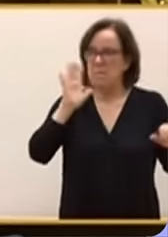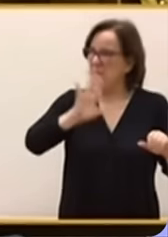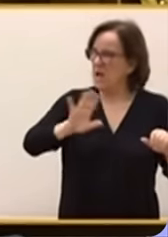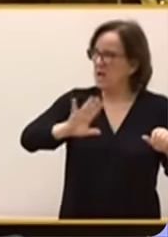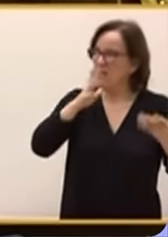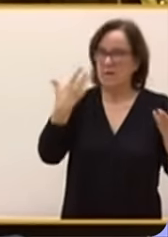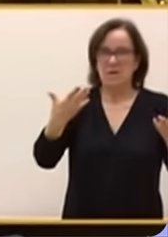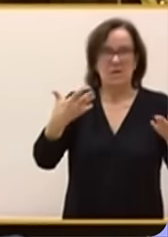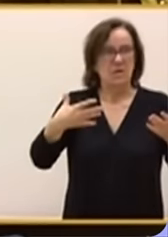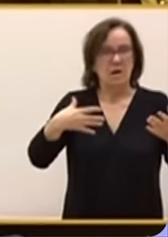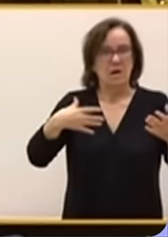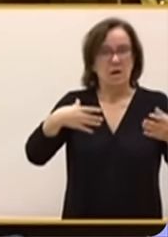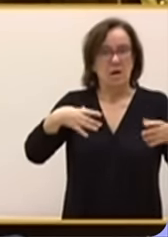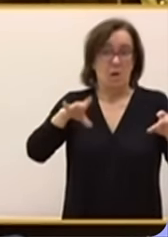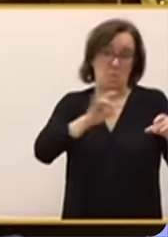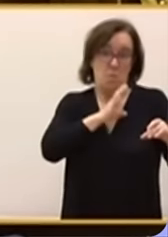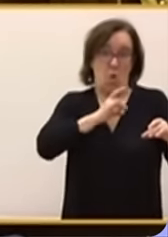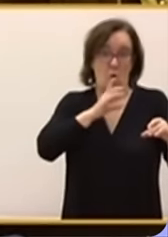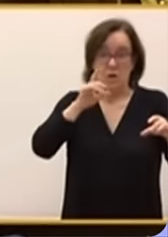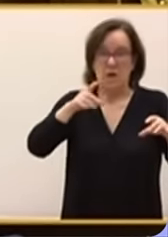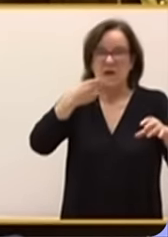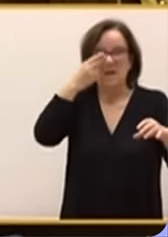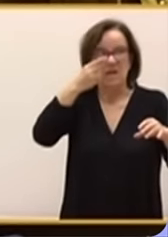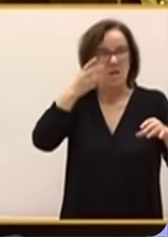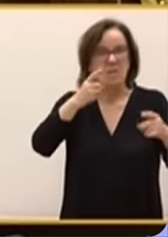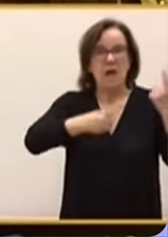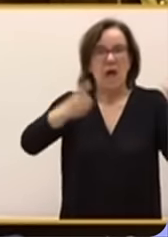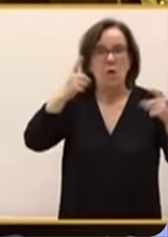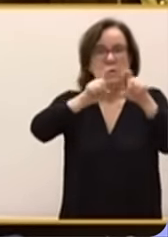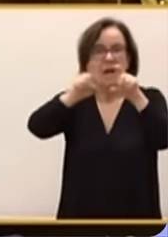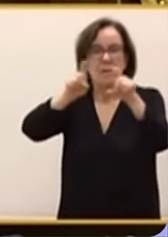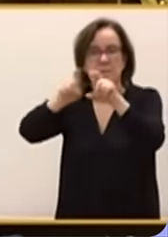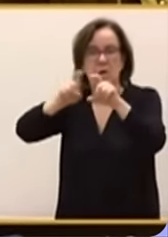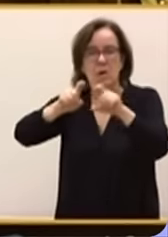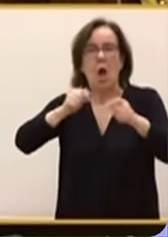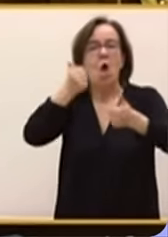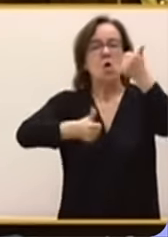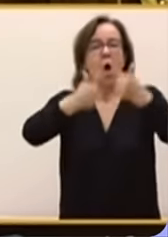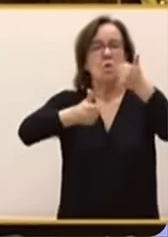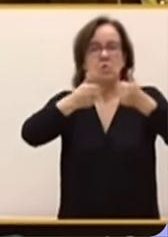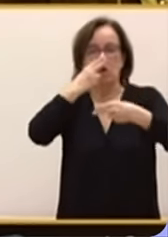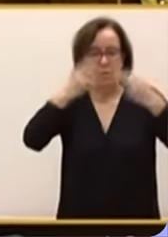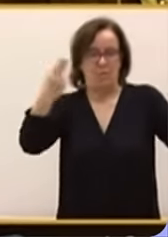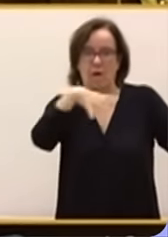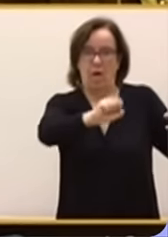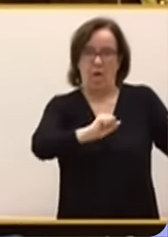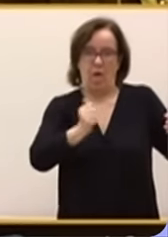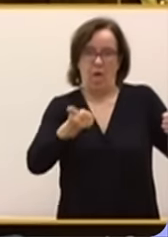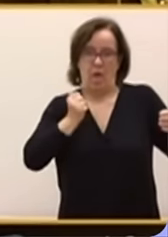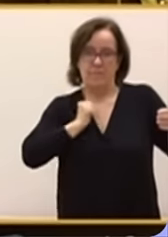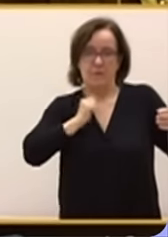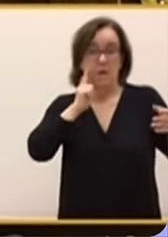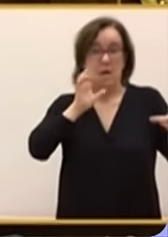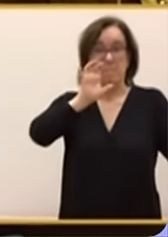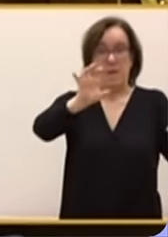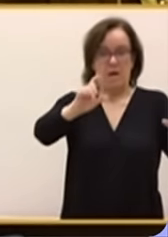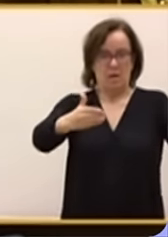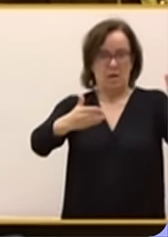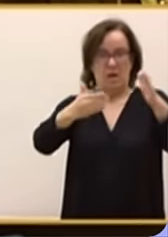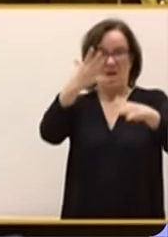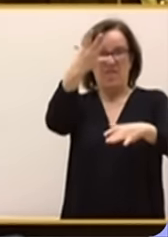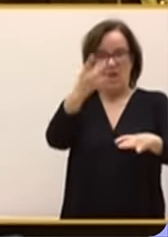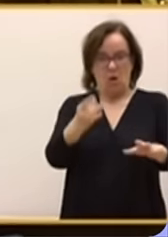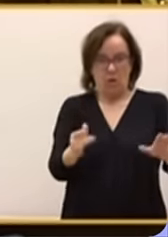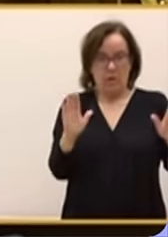normal que en el Palacio de la Moncloa haya interés en que determinadas empresas se lleven concursos públicos? ¿Le parece normal que el país se pare cinco